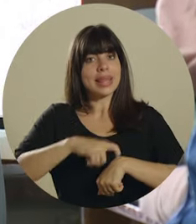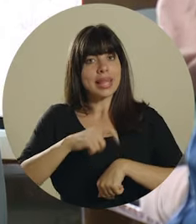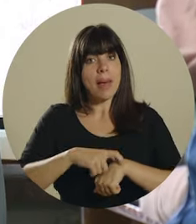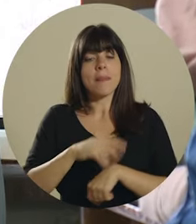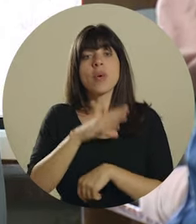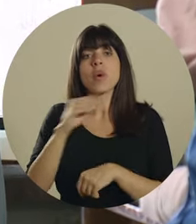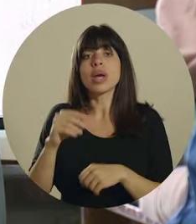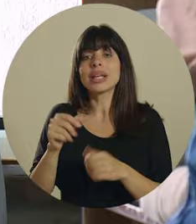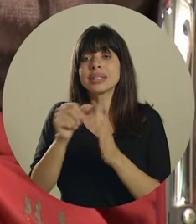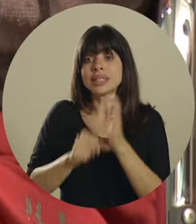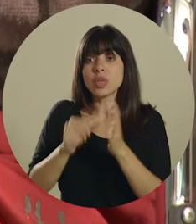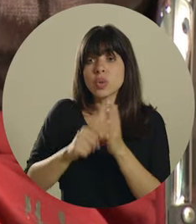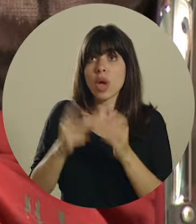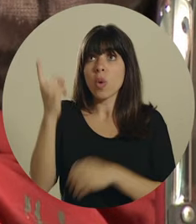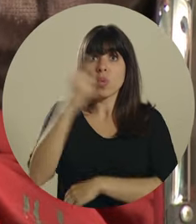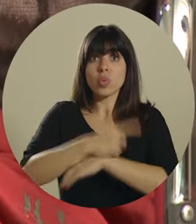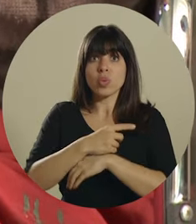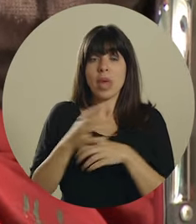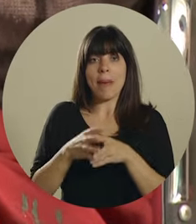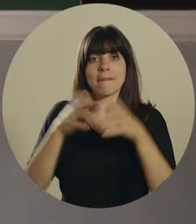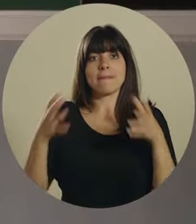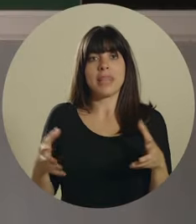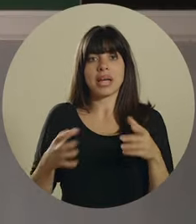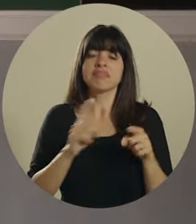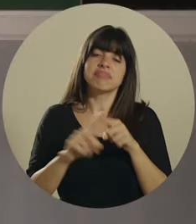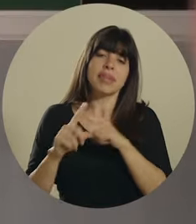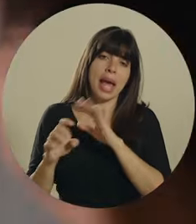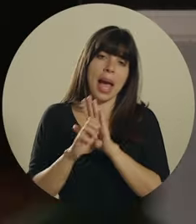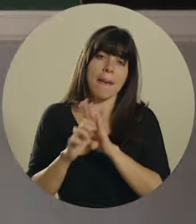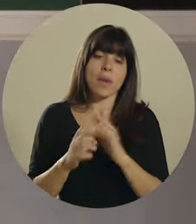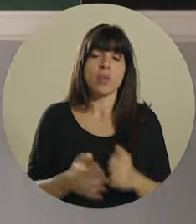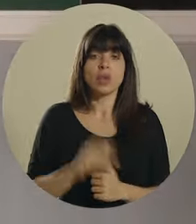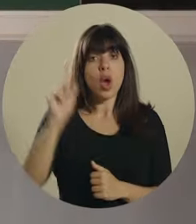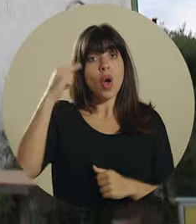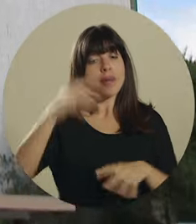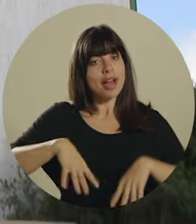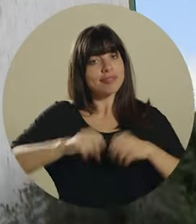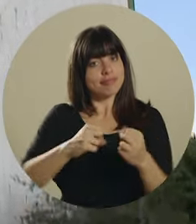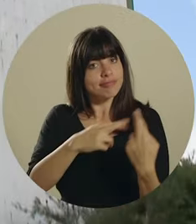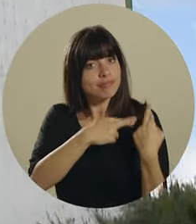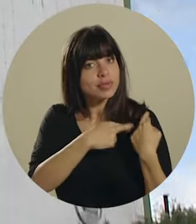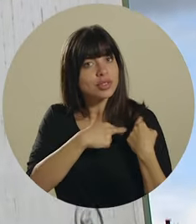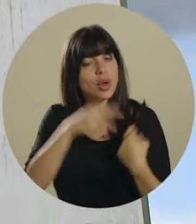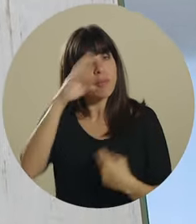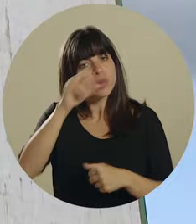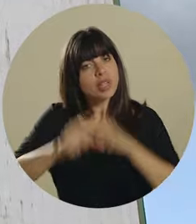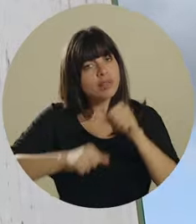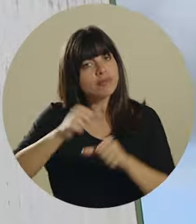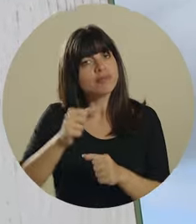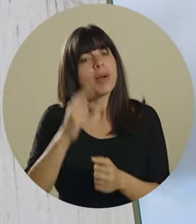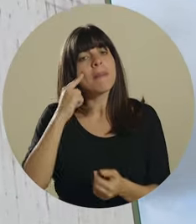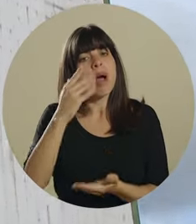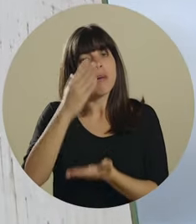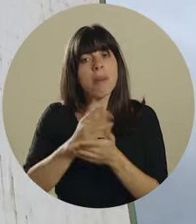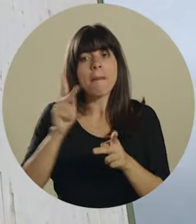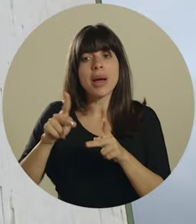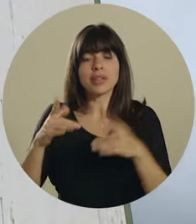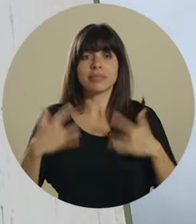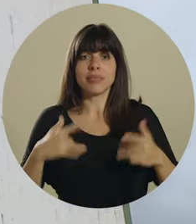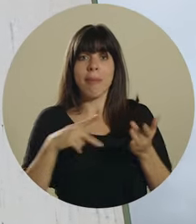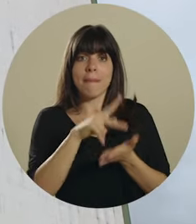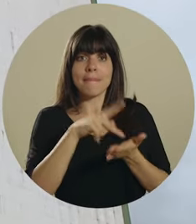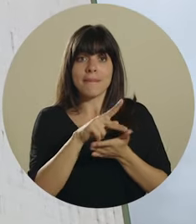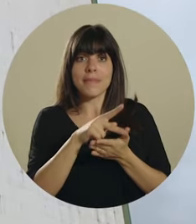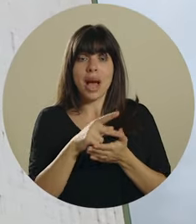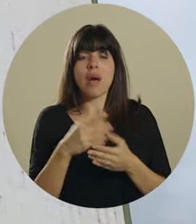cardíacos y aumentar las cirugías ambulatorias, entre otros ejemplos. El gobierno ha asumido la responsabilidad de luchar contra la evasión a la